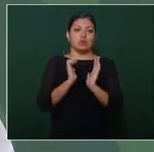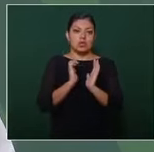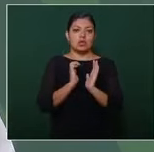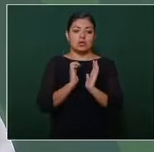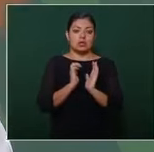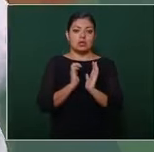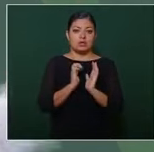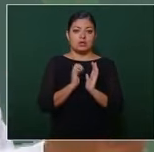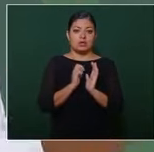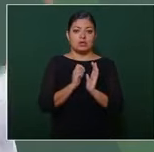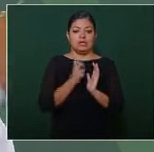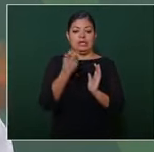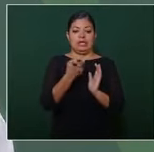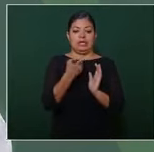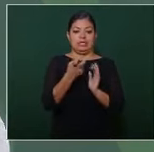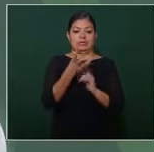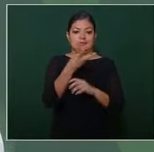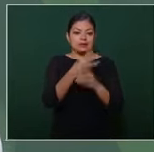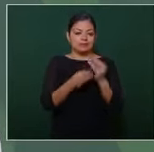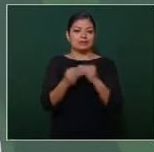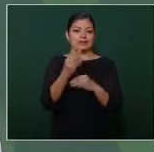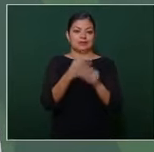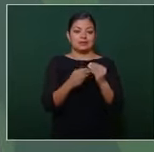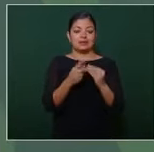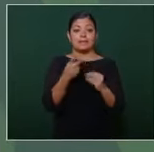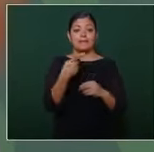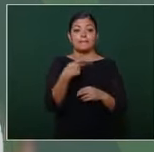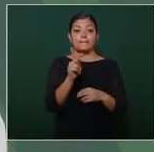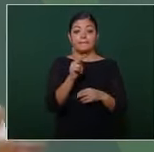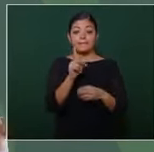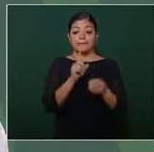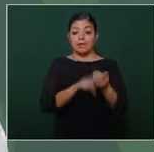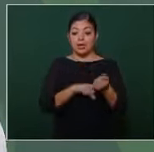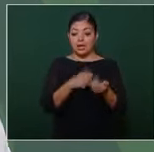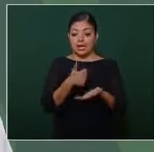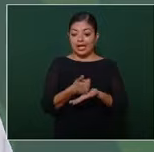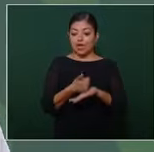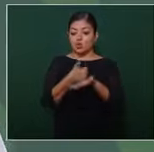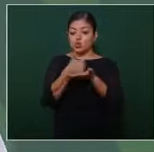ese subsidio pero lo que ayuda más